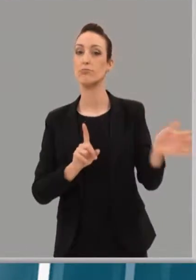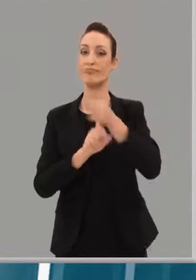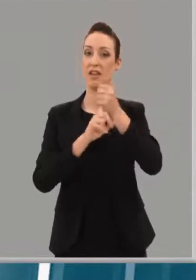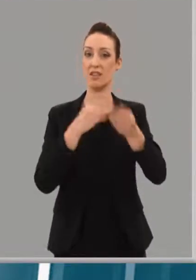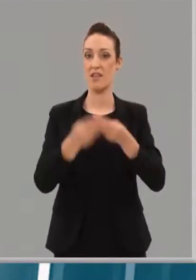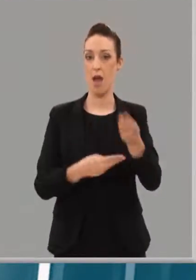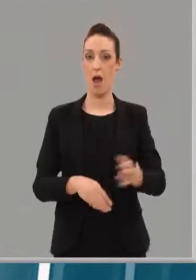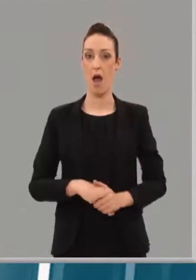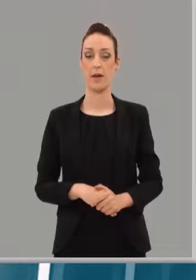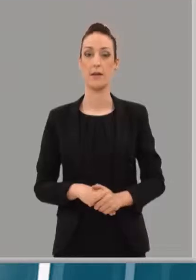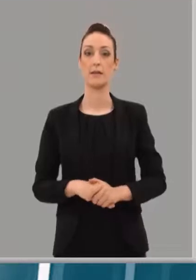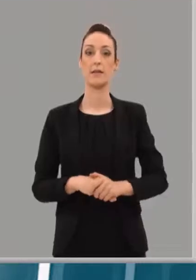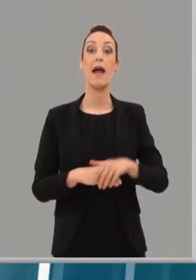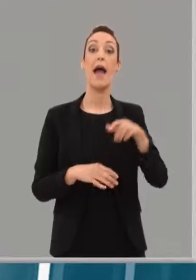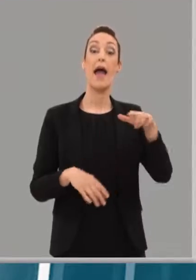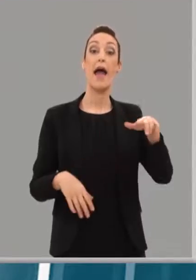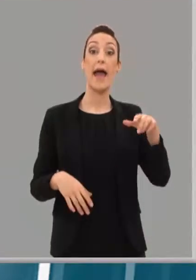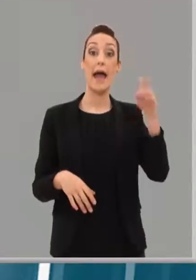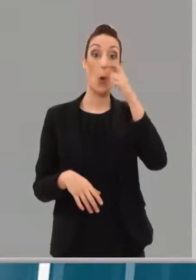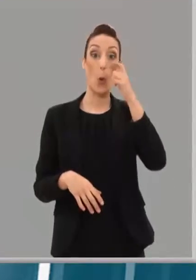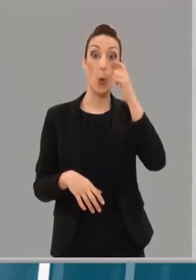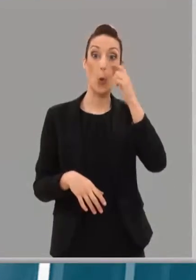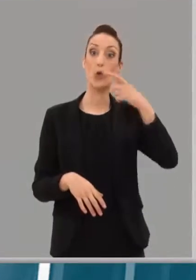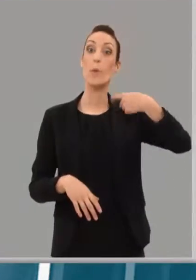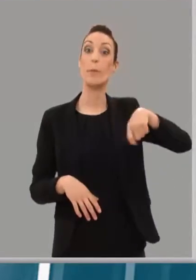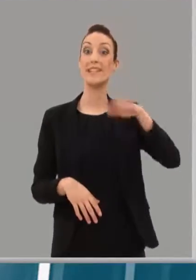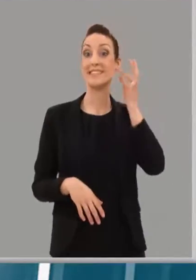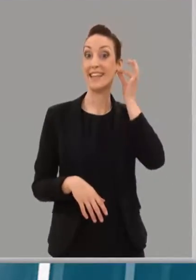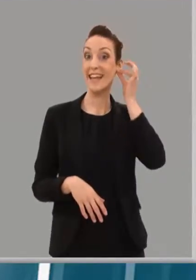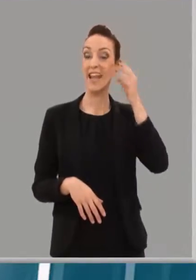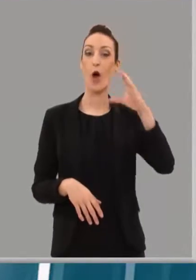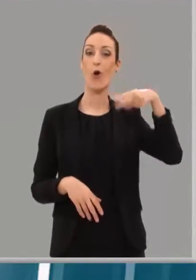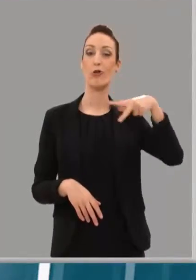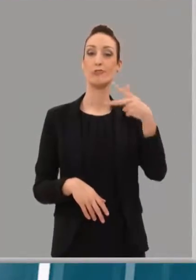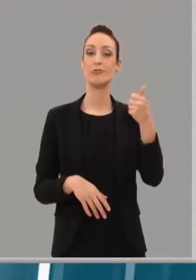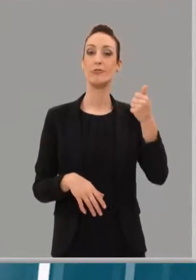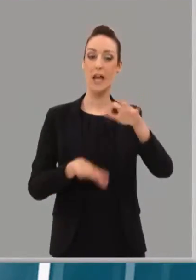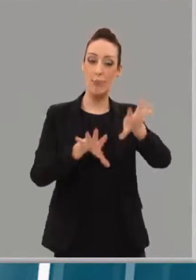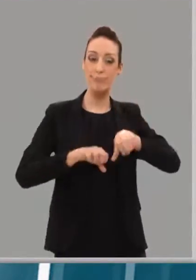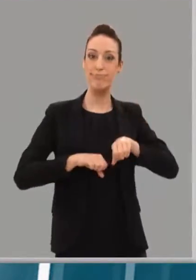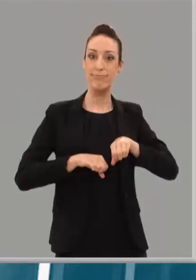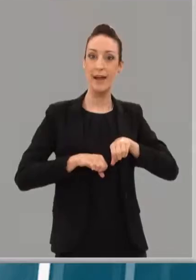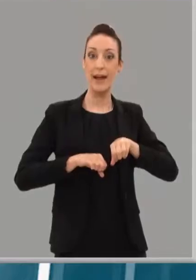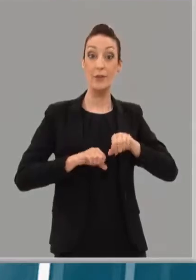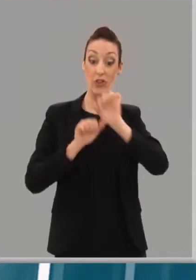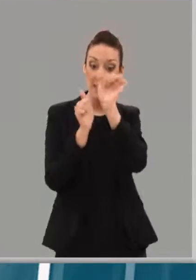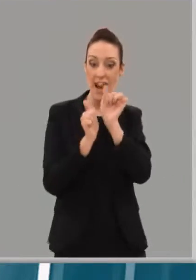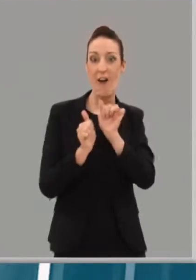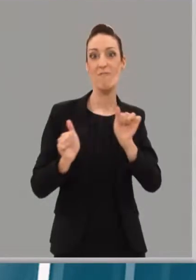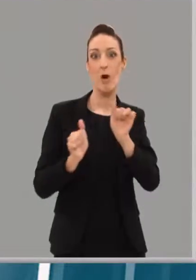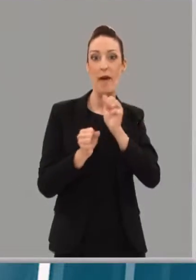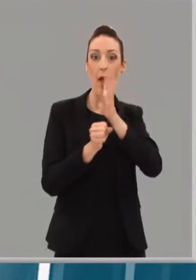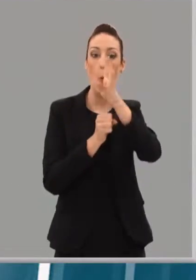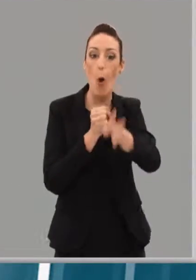sea investida primera presidenta de La Rioja. Comprobaremos entonces con qué fórmula encarará sus cuatro años de